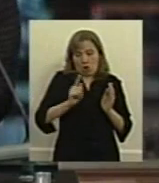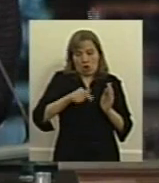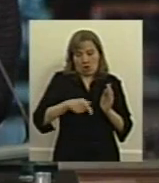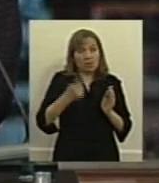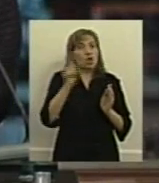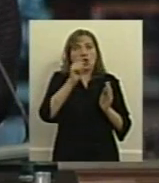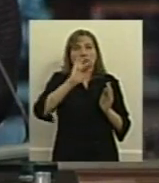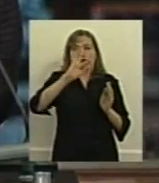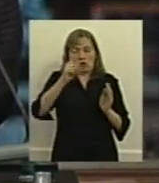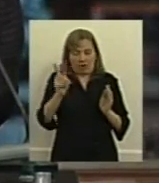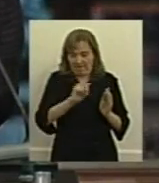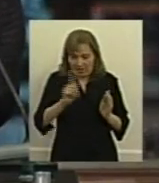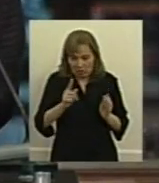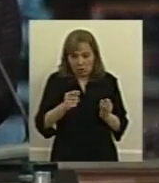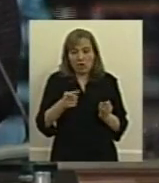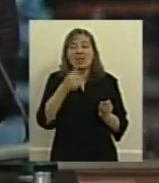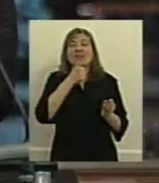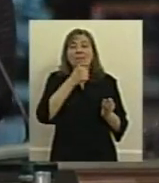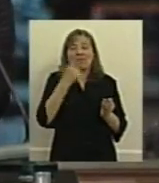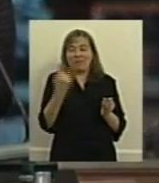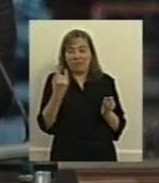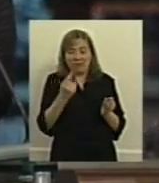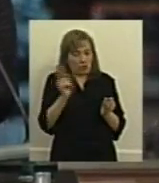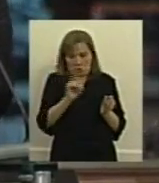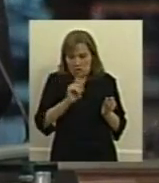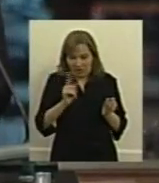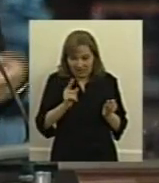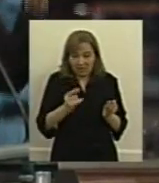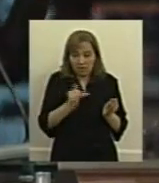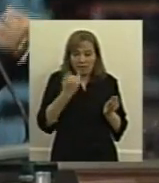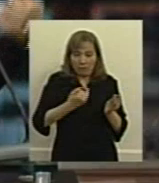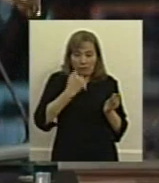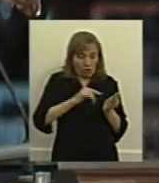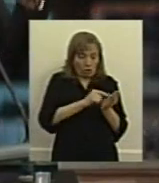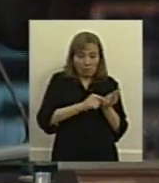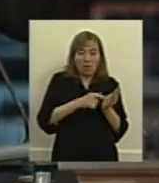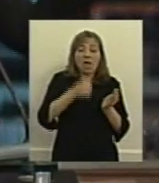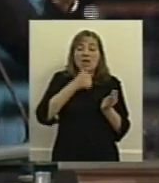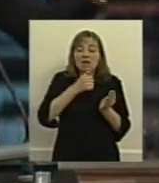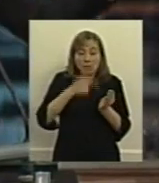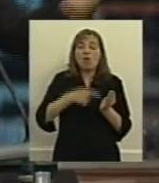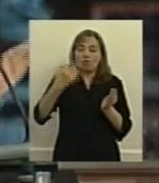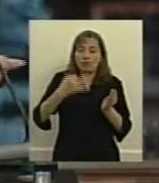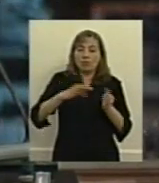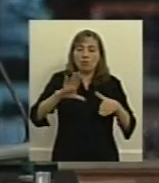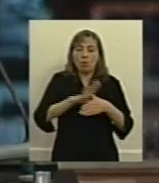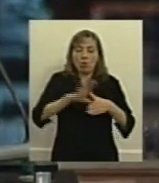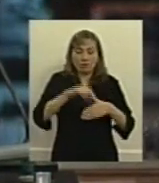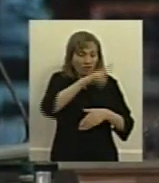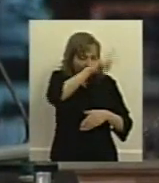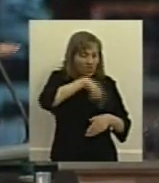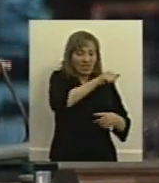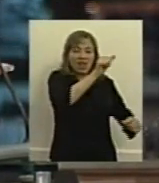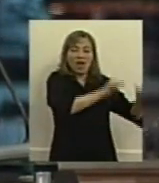no ha sido robado no solamente no ha sido adulterado sino que evidentemente pertenece al laboratorio que tiene